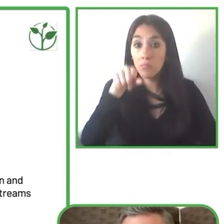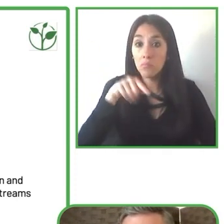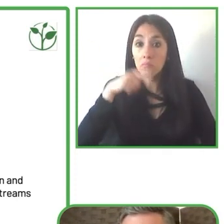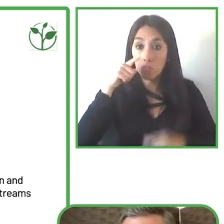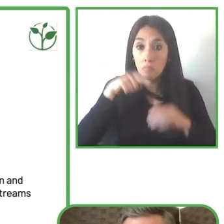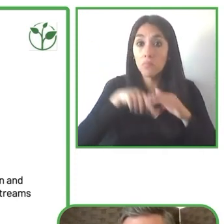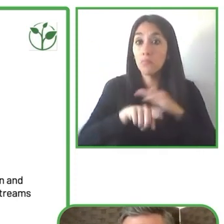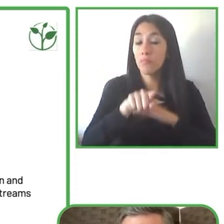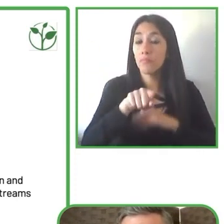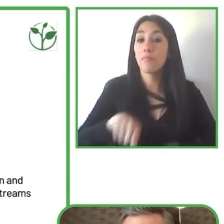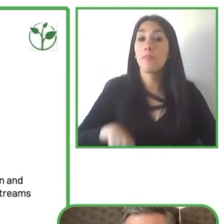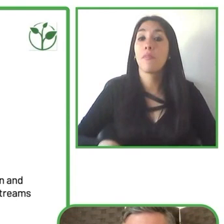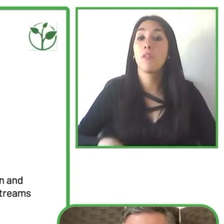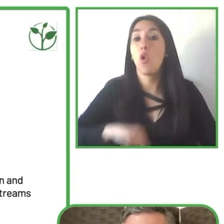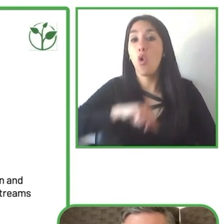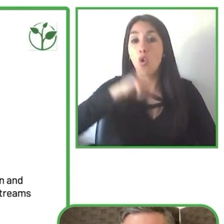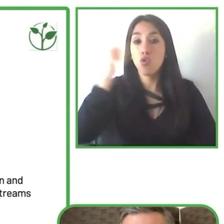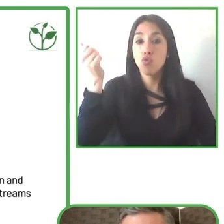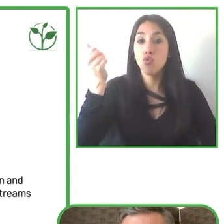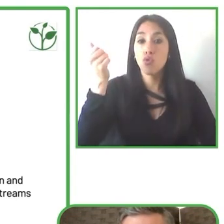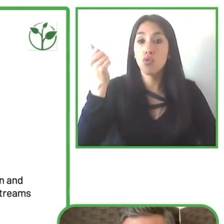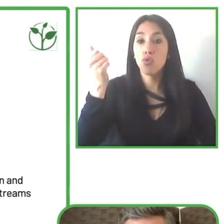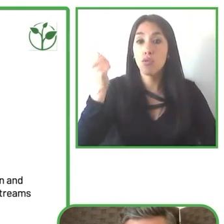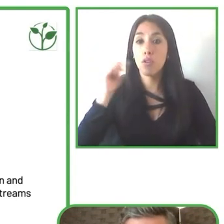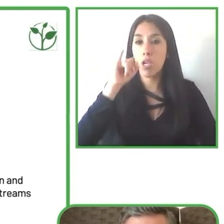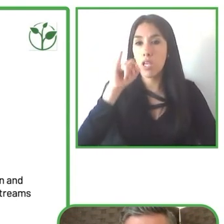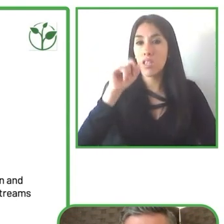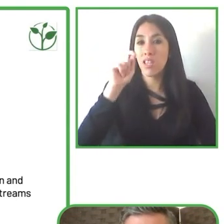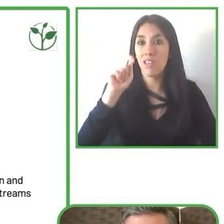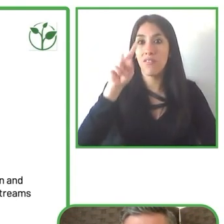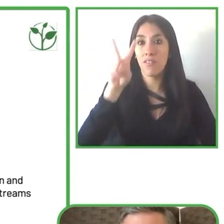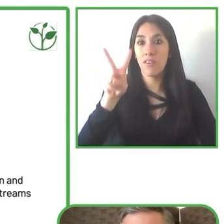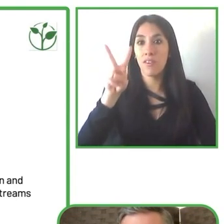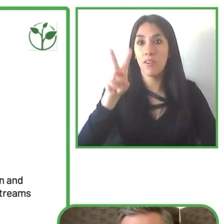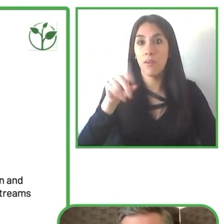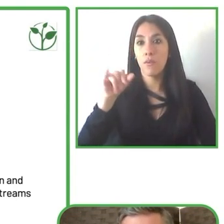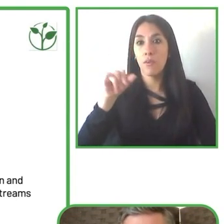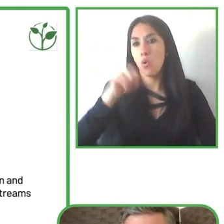habla acerca de la representación de la